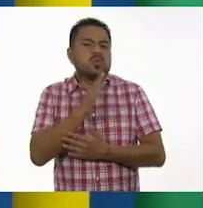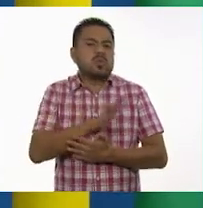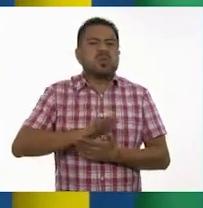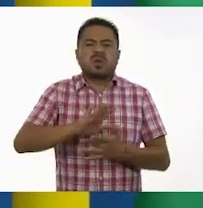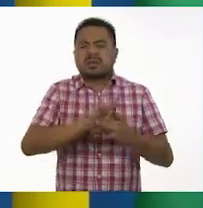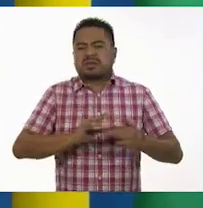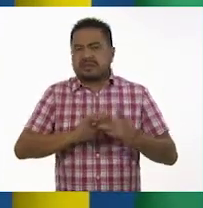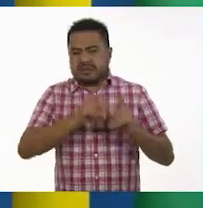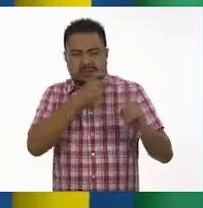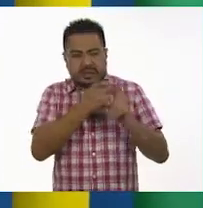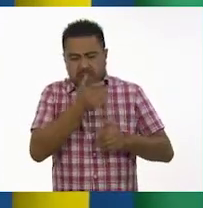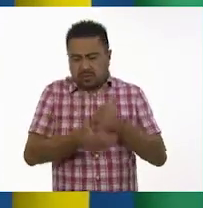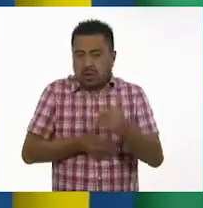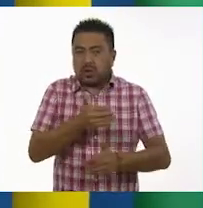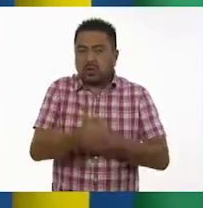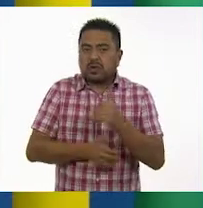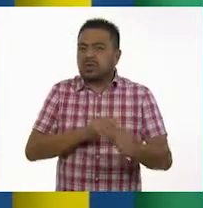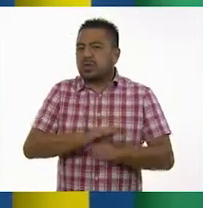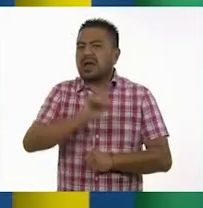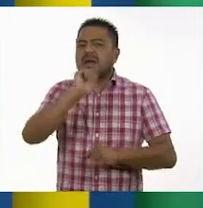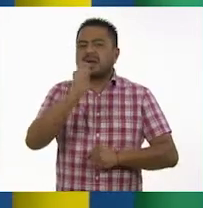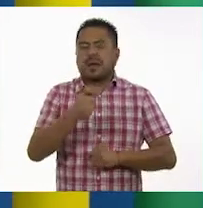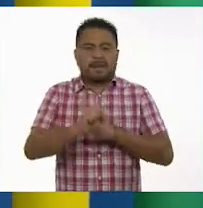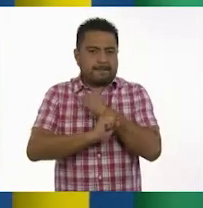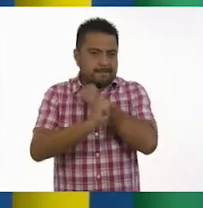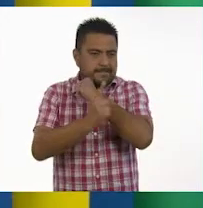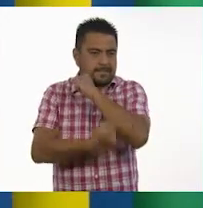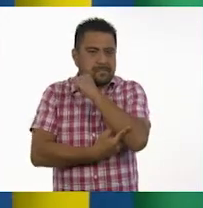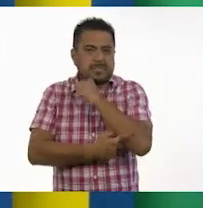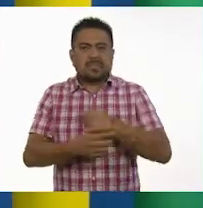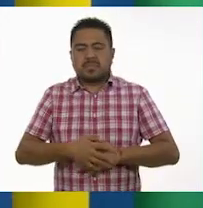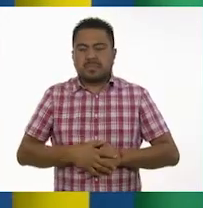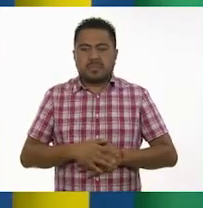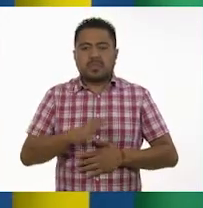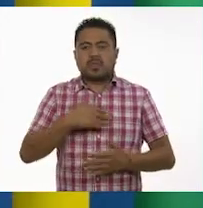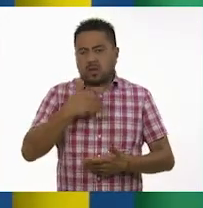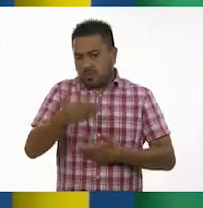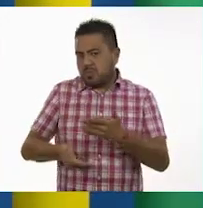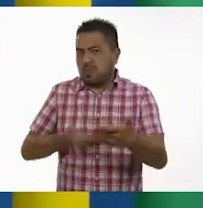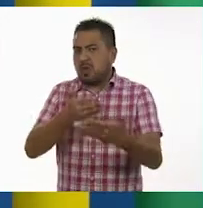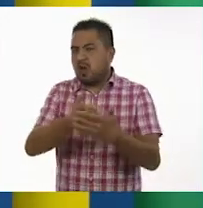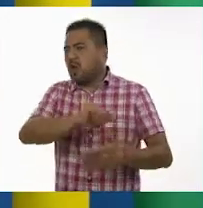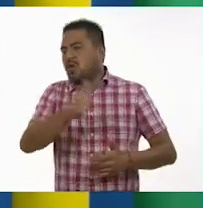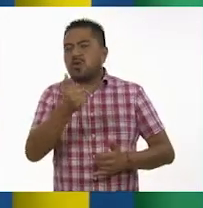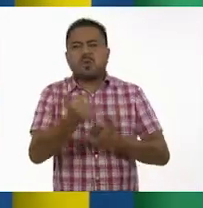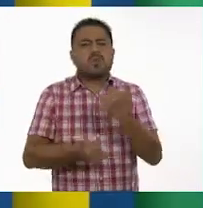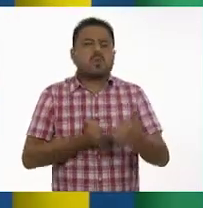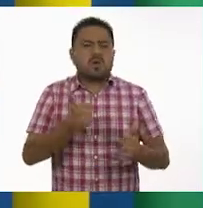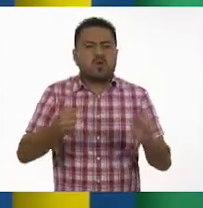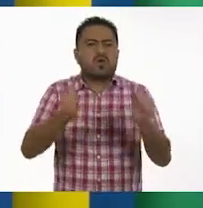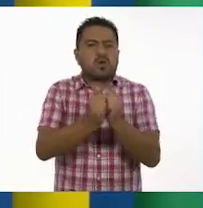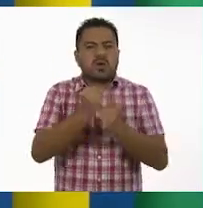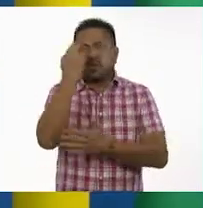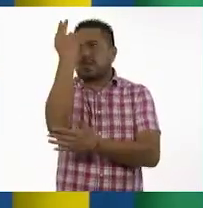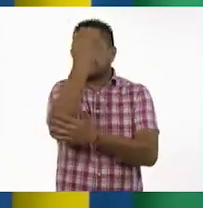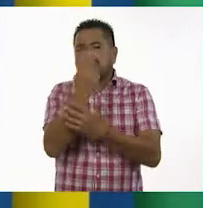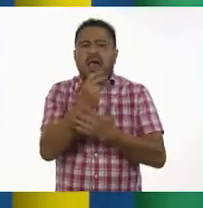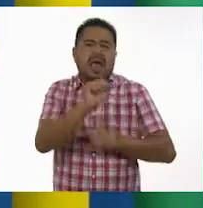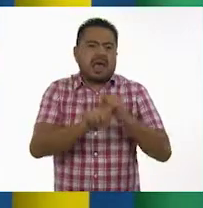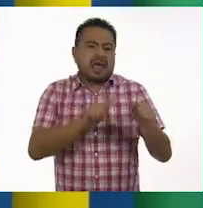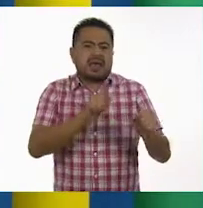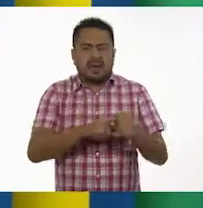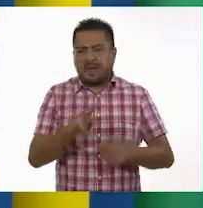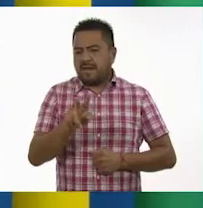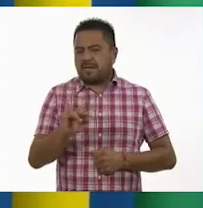referirnos a ese proceso es el embarazo. Te propongo otro juego con unos dibujos de animales